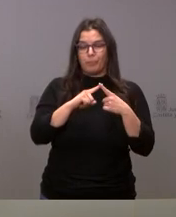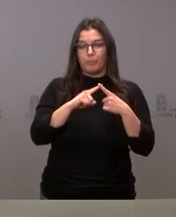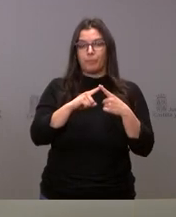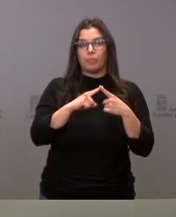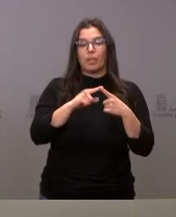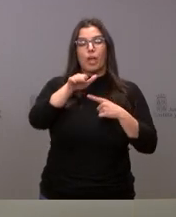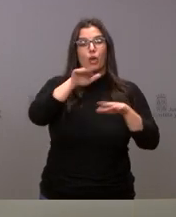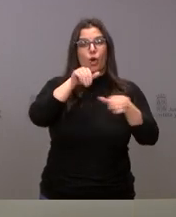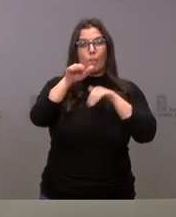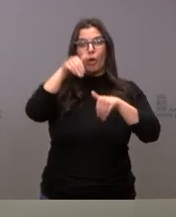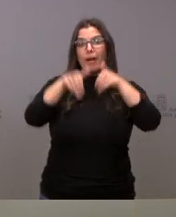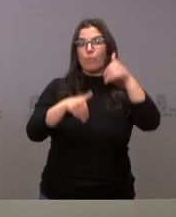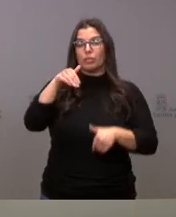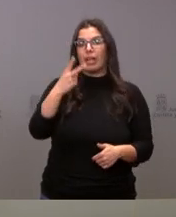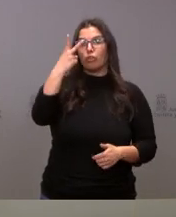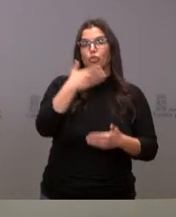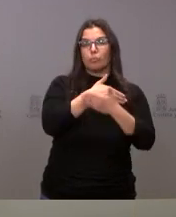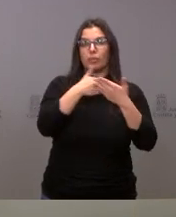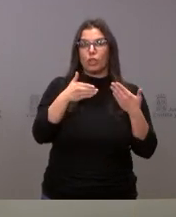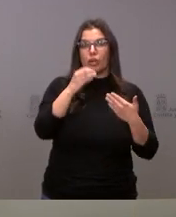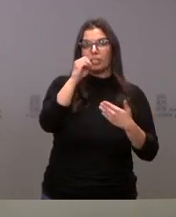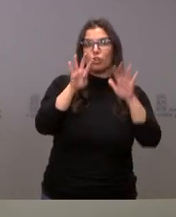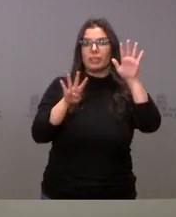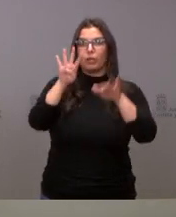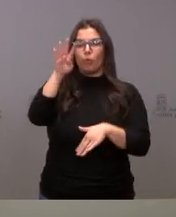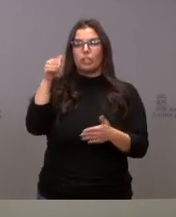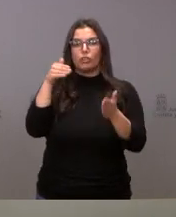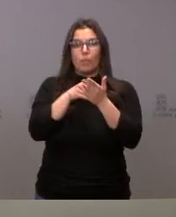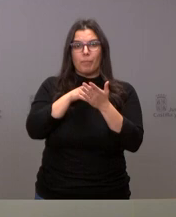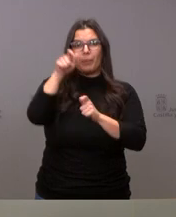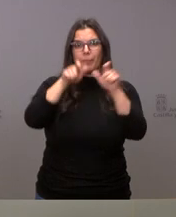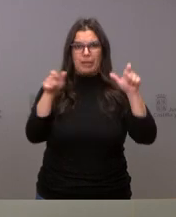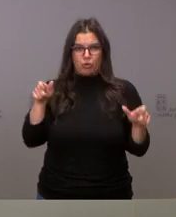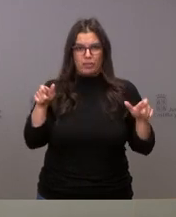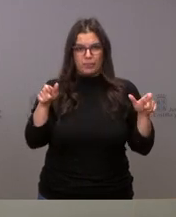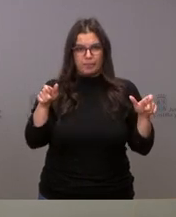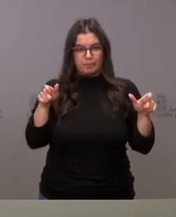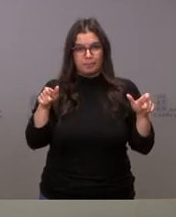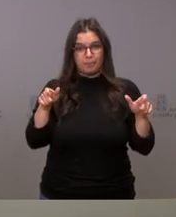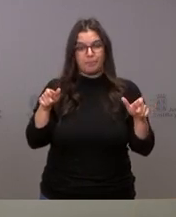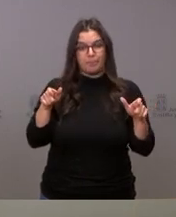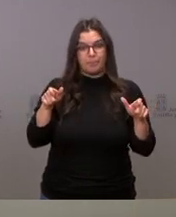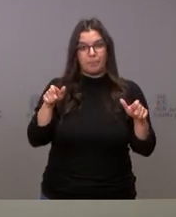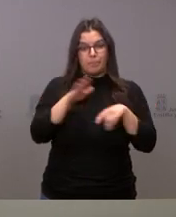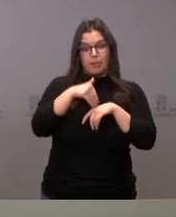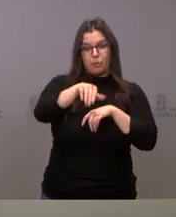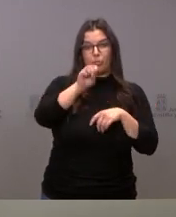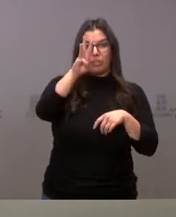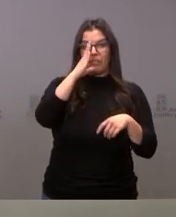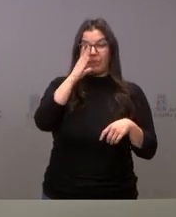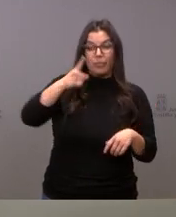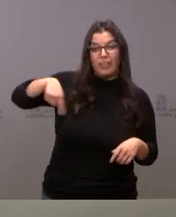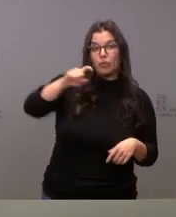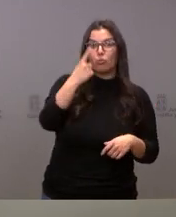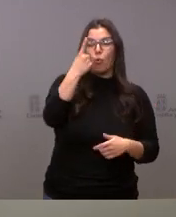están llamados a votar 2.094.490 electores a estas elecciones del 13 de febrero, de los cuales 1